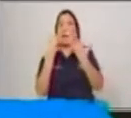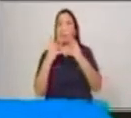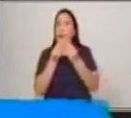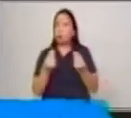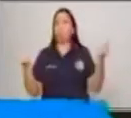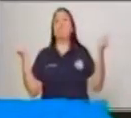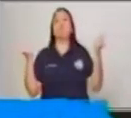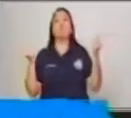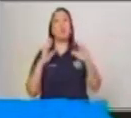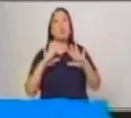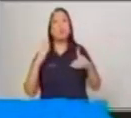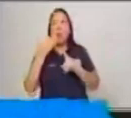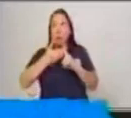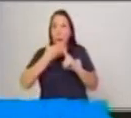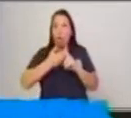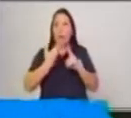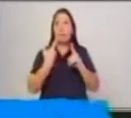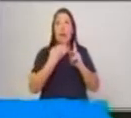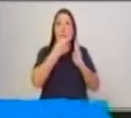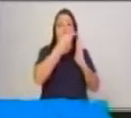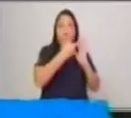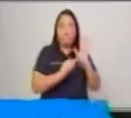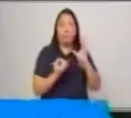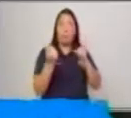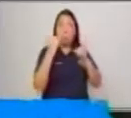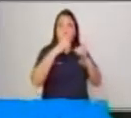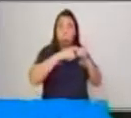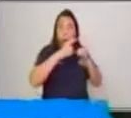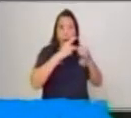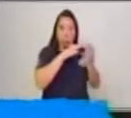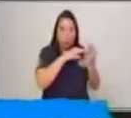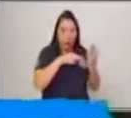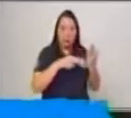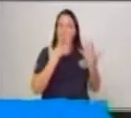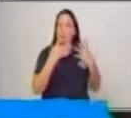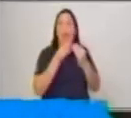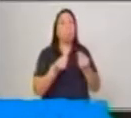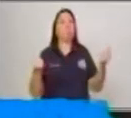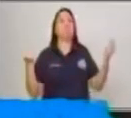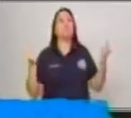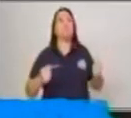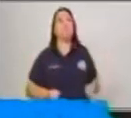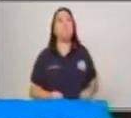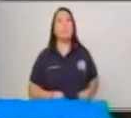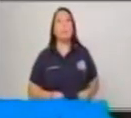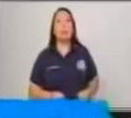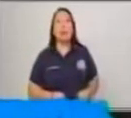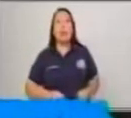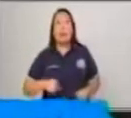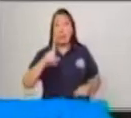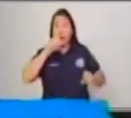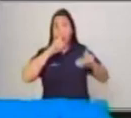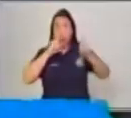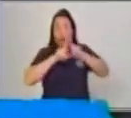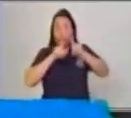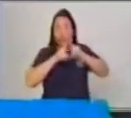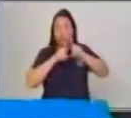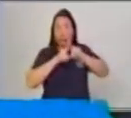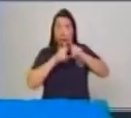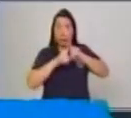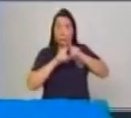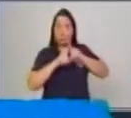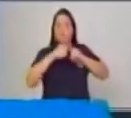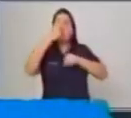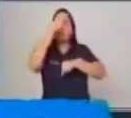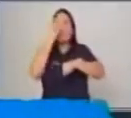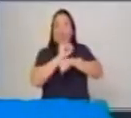personajes ya cumplieron con sus disposiciones. Y vamos a trabajar en